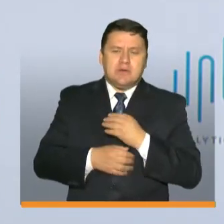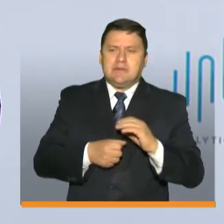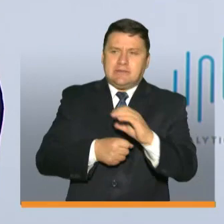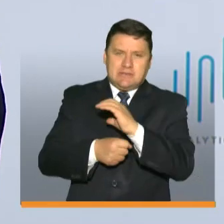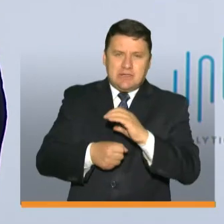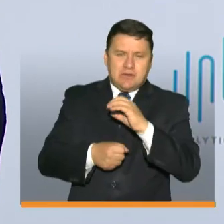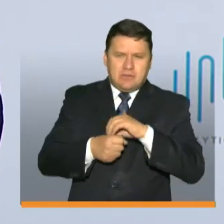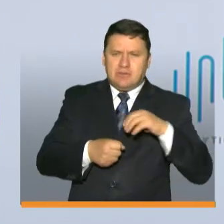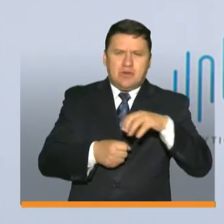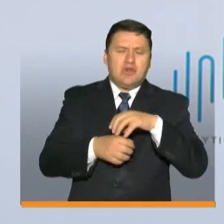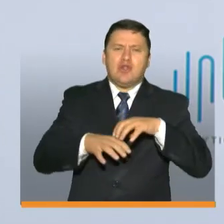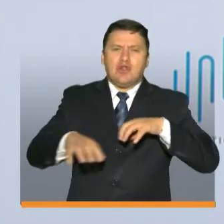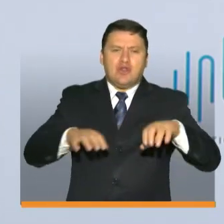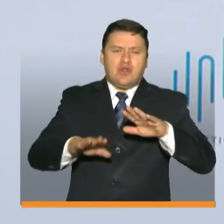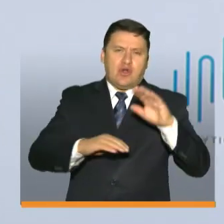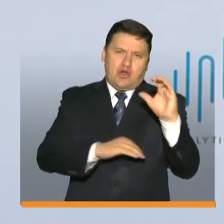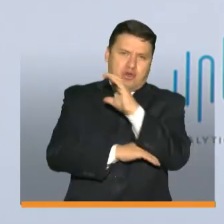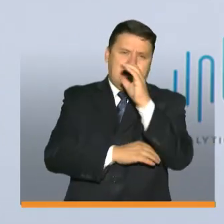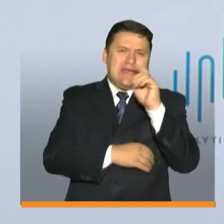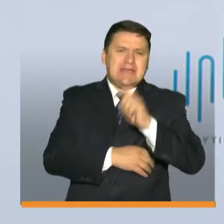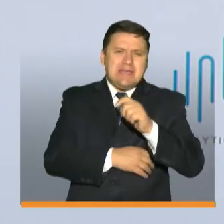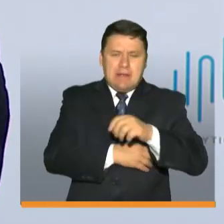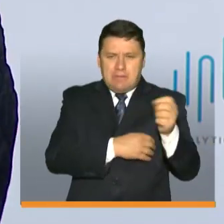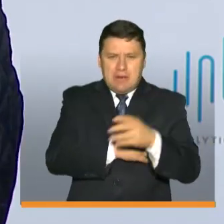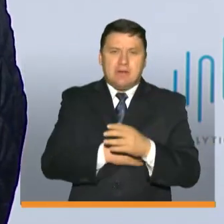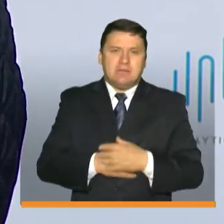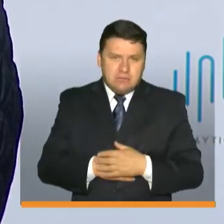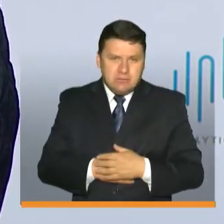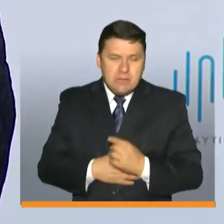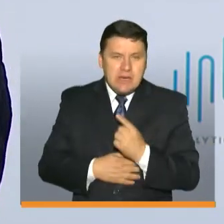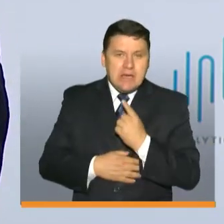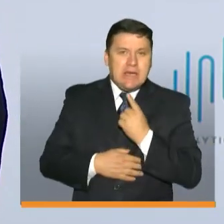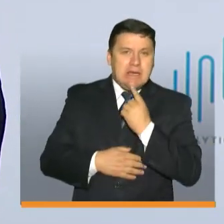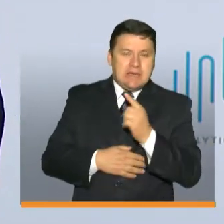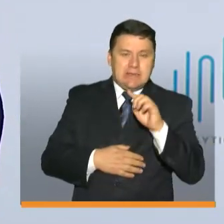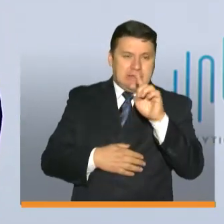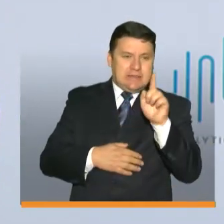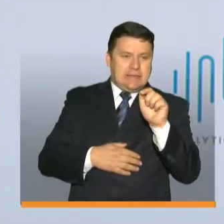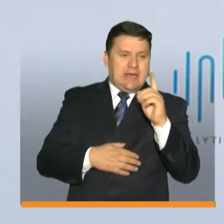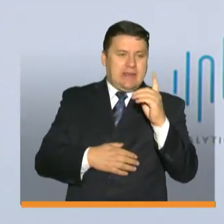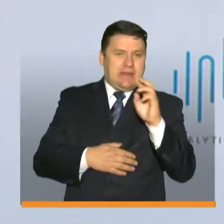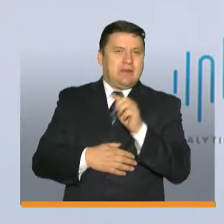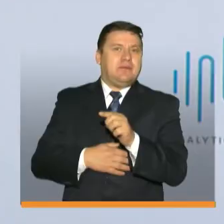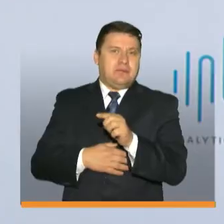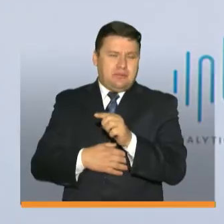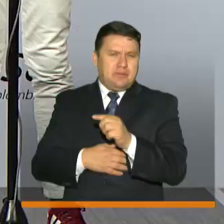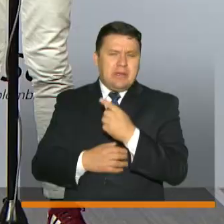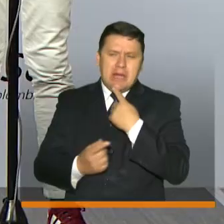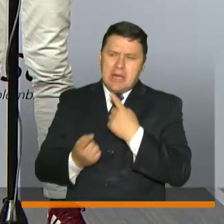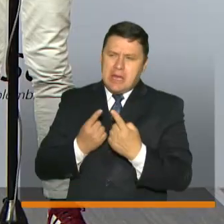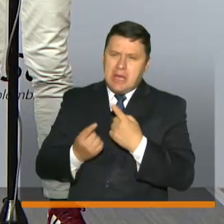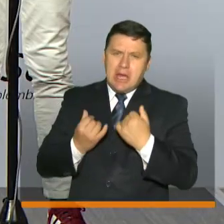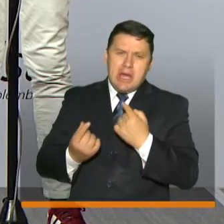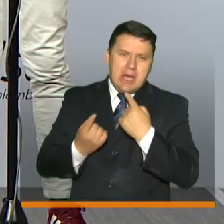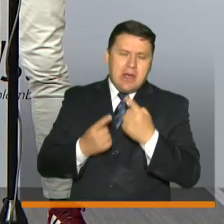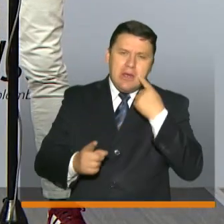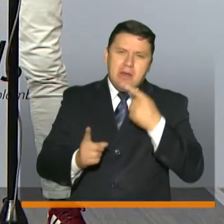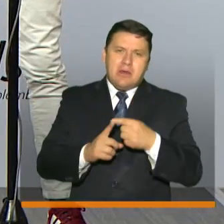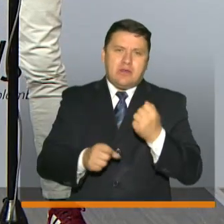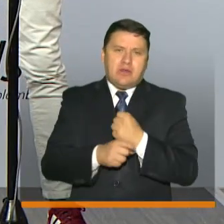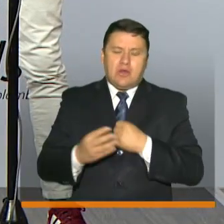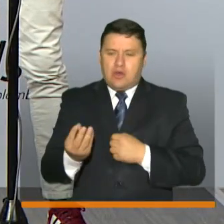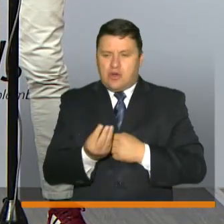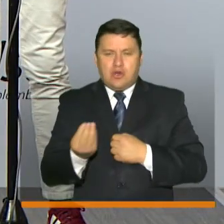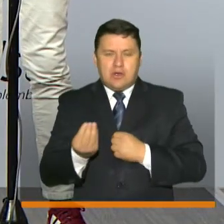zonas rurales en donde están los colombianos que necesitan a sus mercados como lo mencionaba ahorita Sandra eso fue parte de lo que conversamos en su momento para trabajar con el